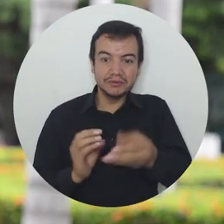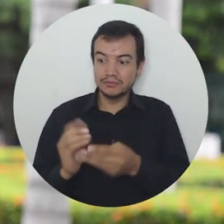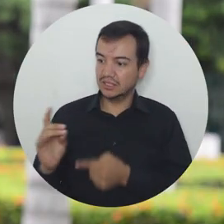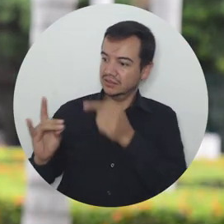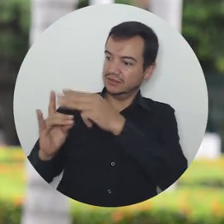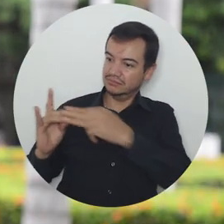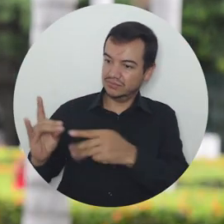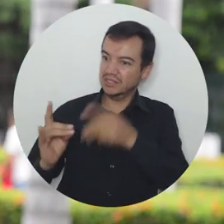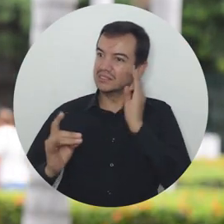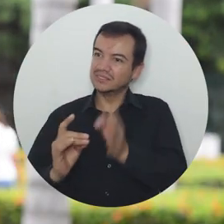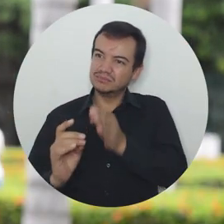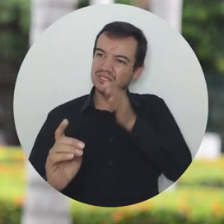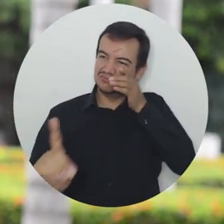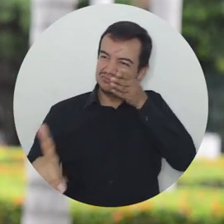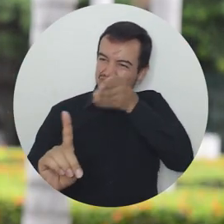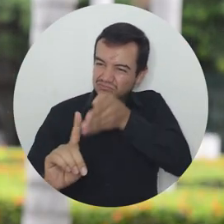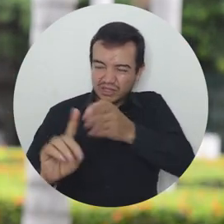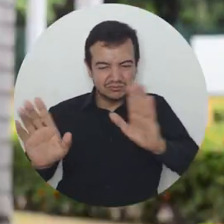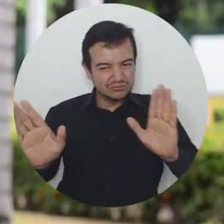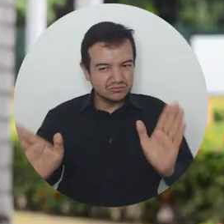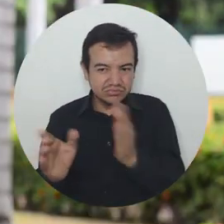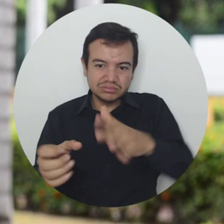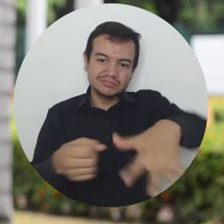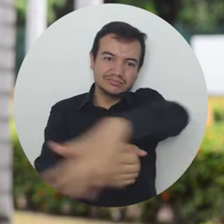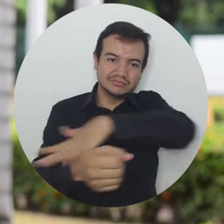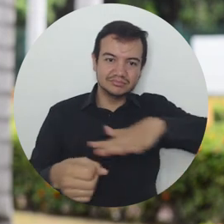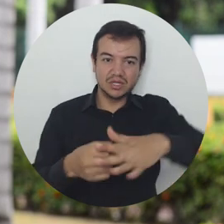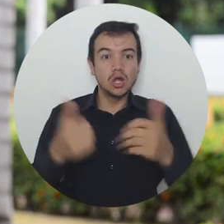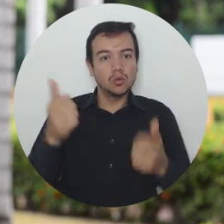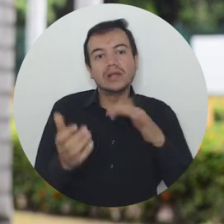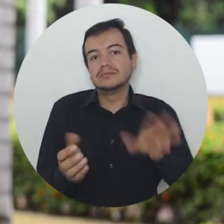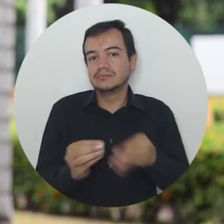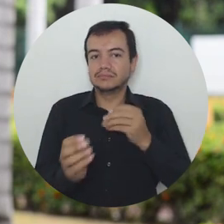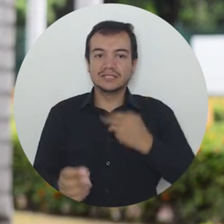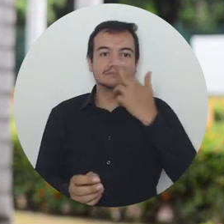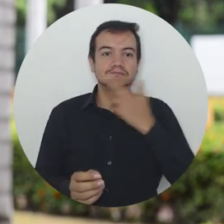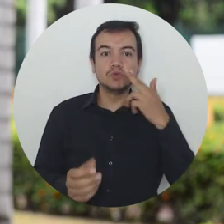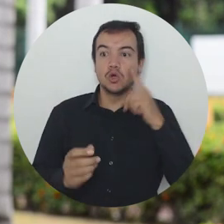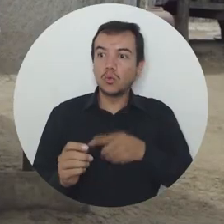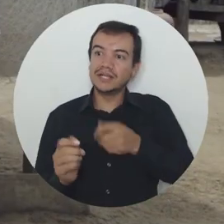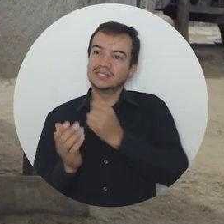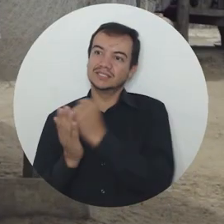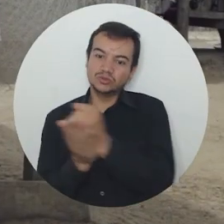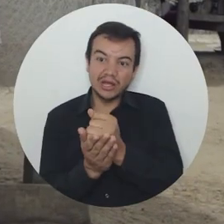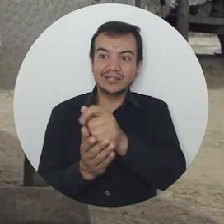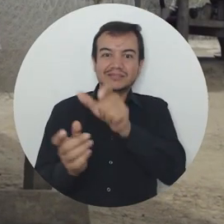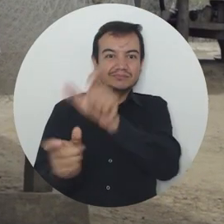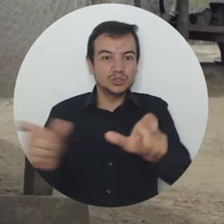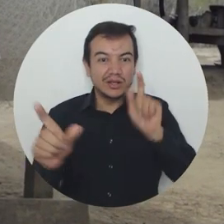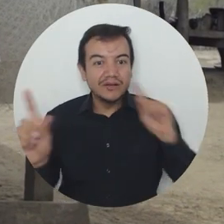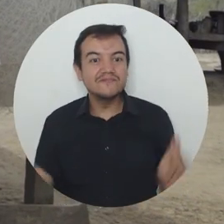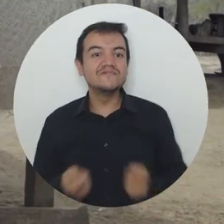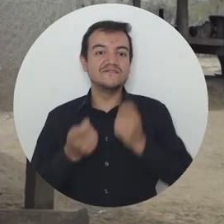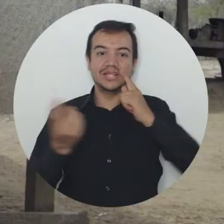demuestra que la Universidad del Magdalena le sigue aportando al desarrollo del departamento y por supuesto cumpliendo su promesa de valor que es transformar vidas